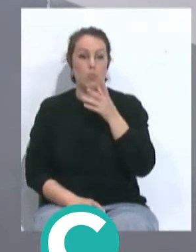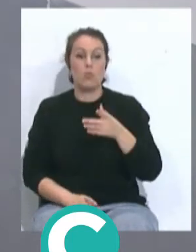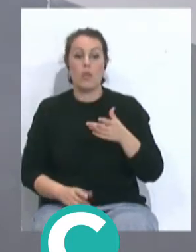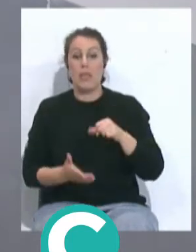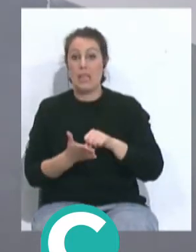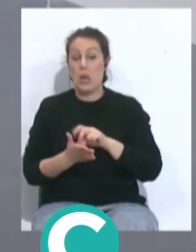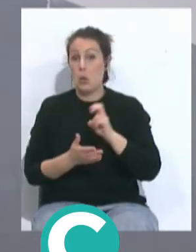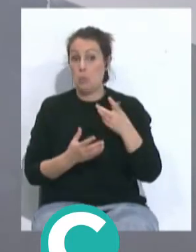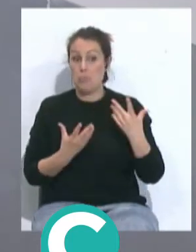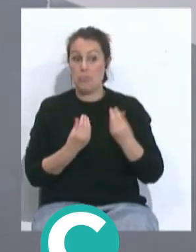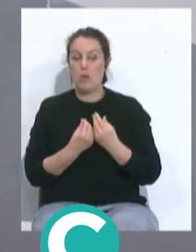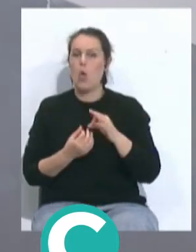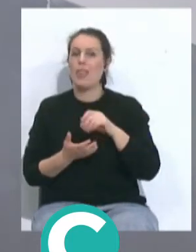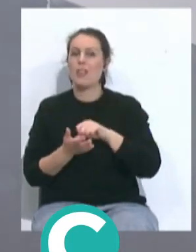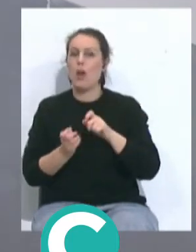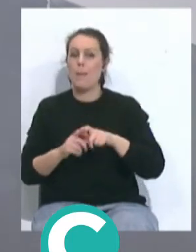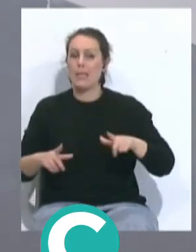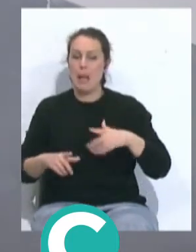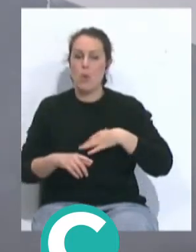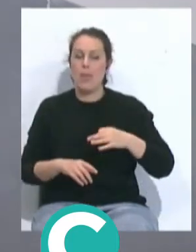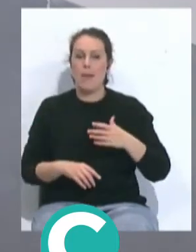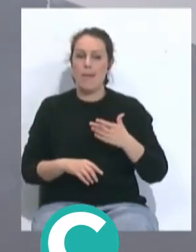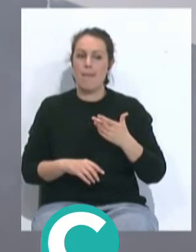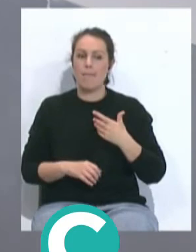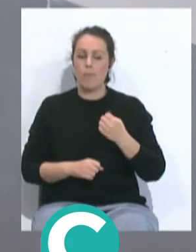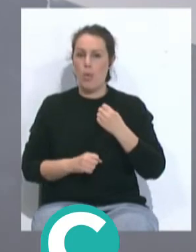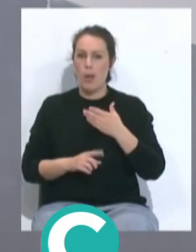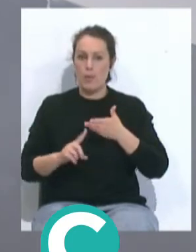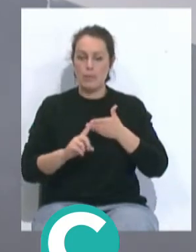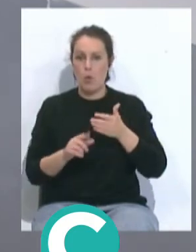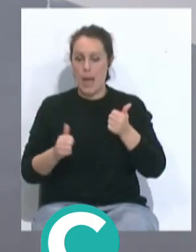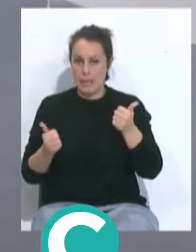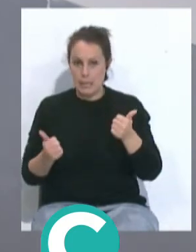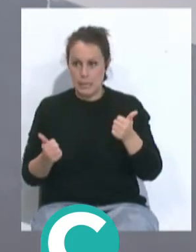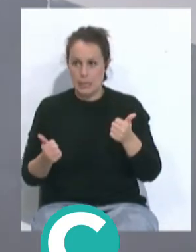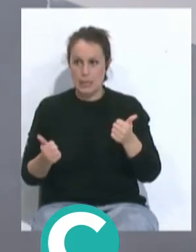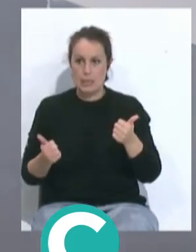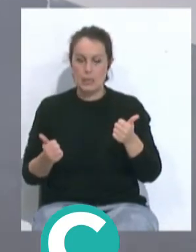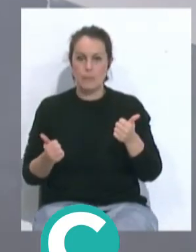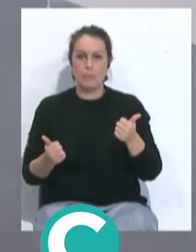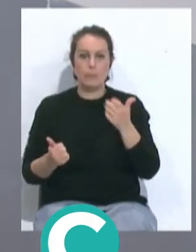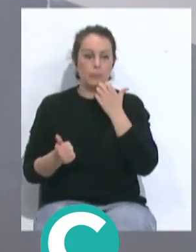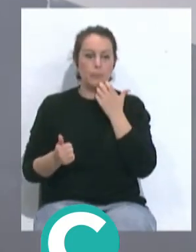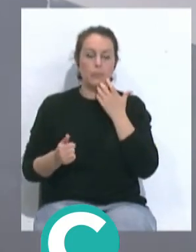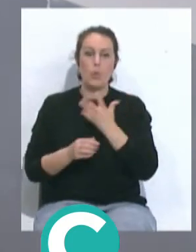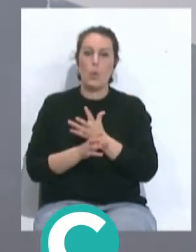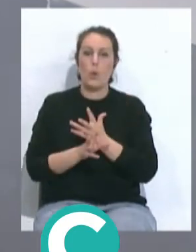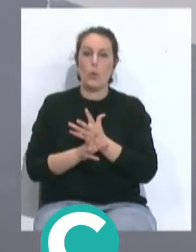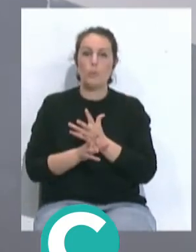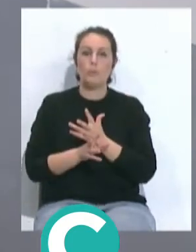el otro central se puede sumar o el centrocampista que pueda tener más poder ofensivo en este caso del juego